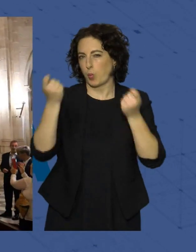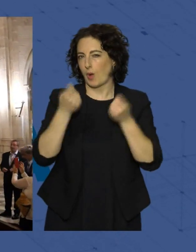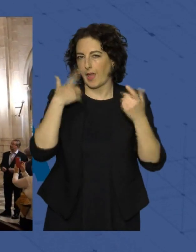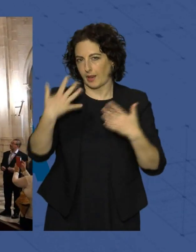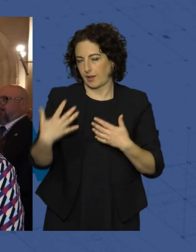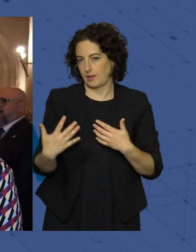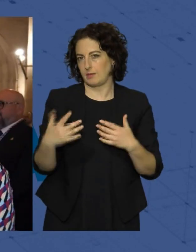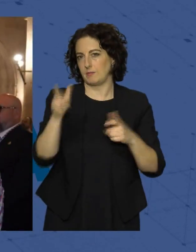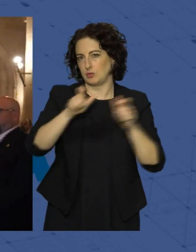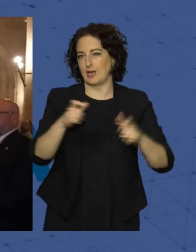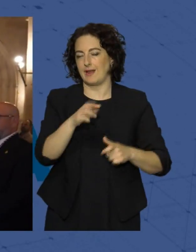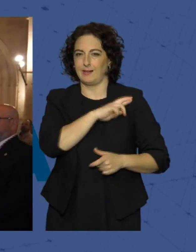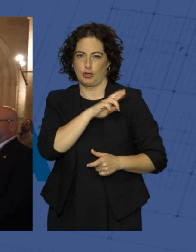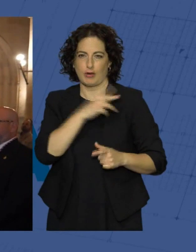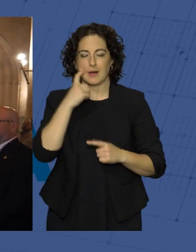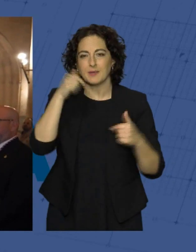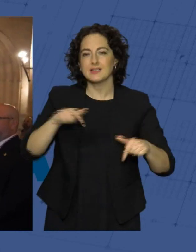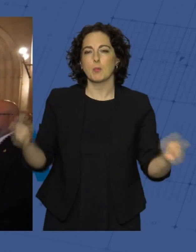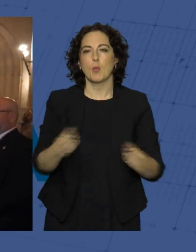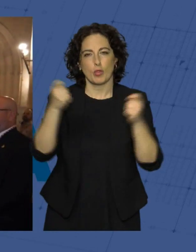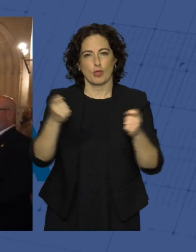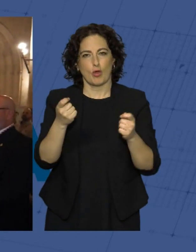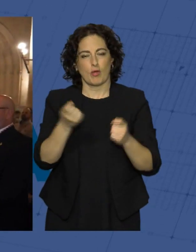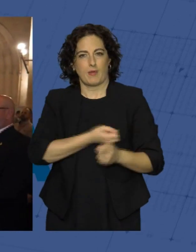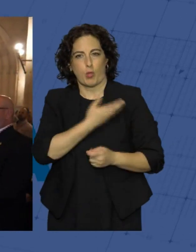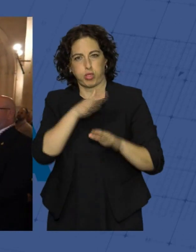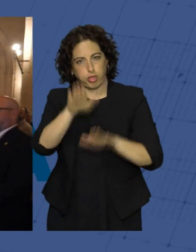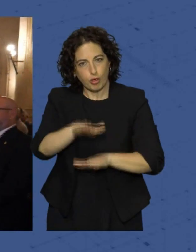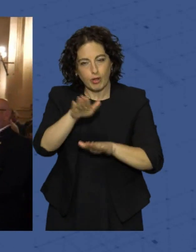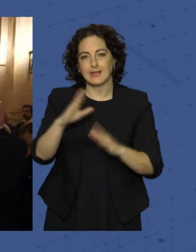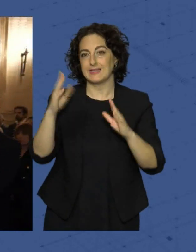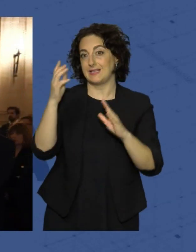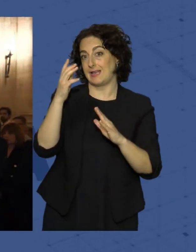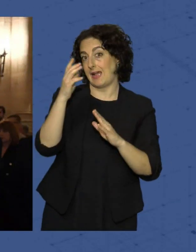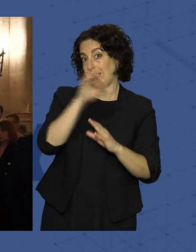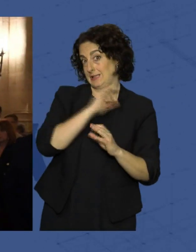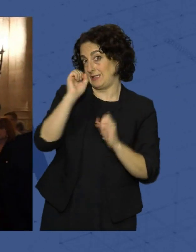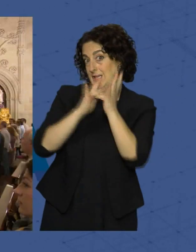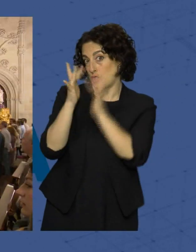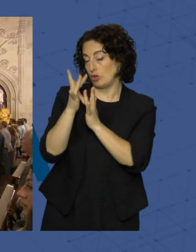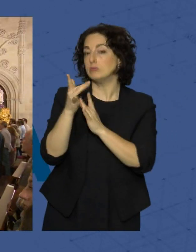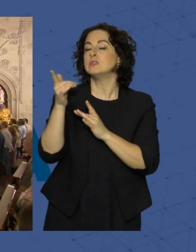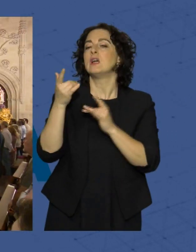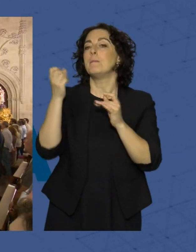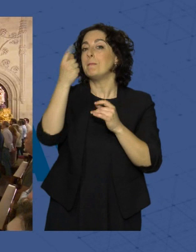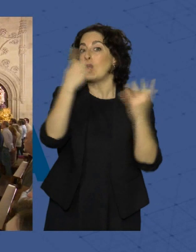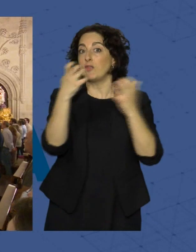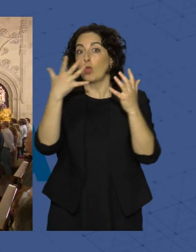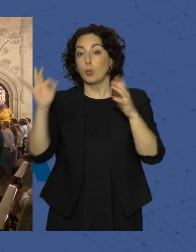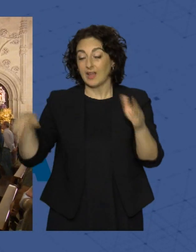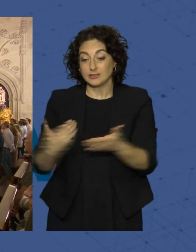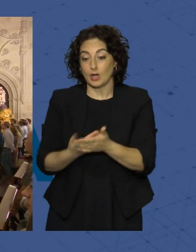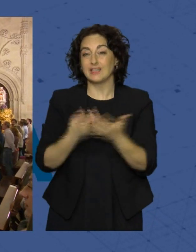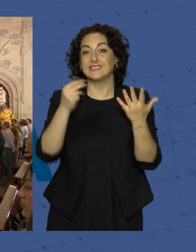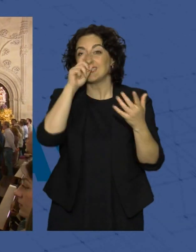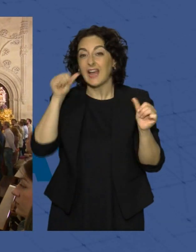almeriense. La hermandad cada año promueve la devoción al Señor. Desde 1950 se celebra este acto ininterrumpidamente, más de 70 años